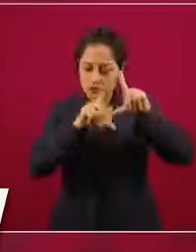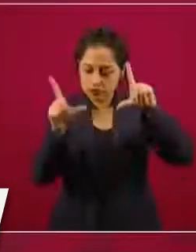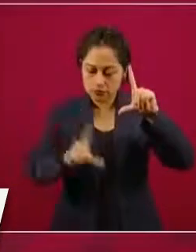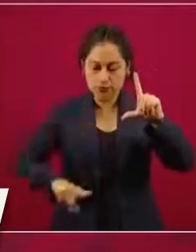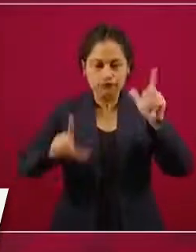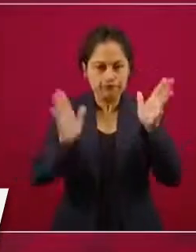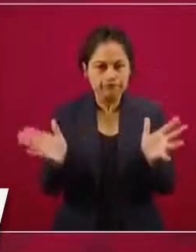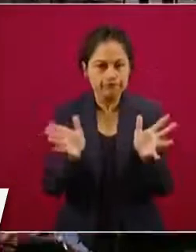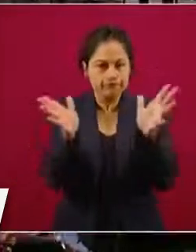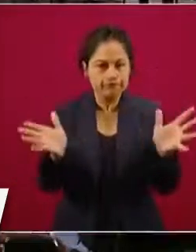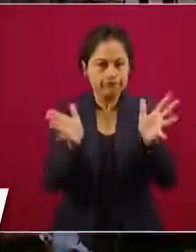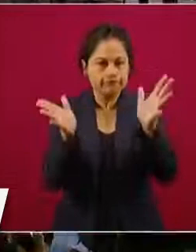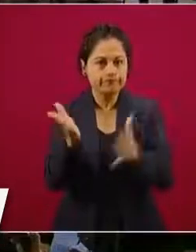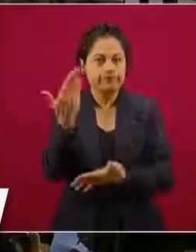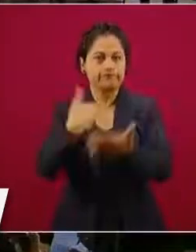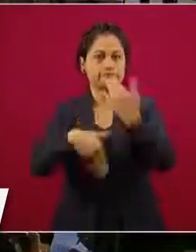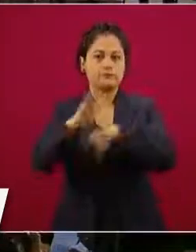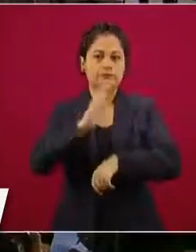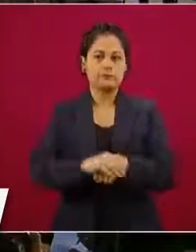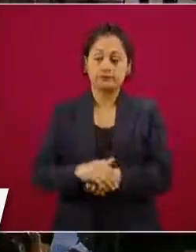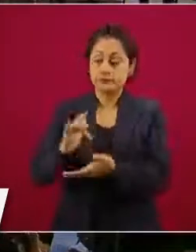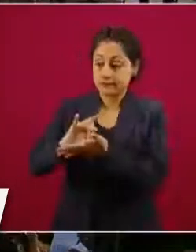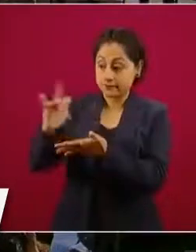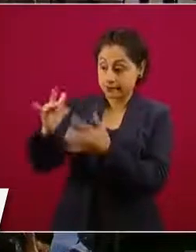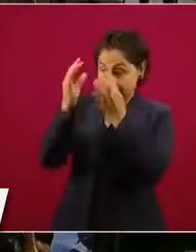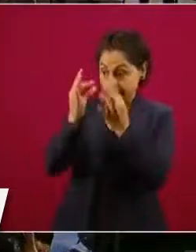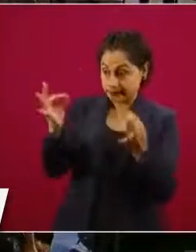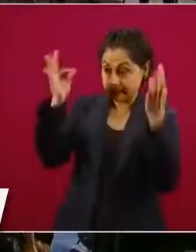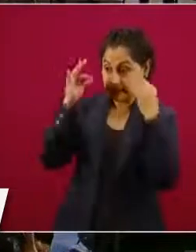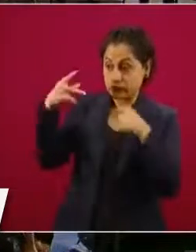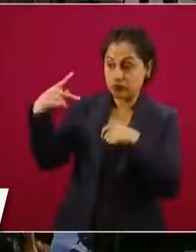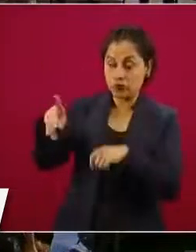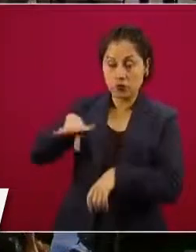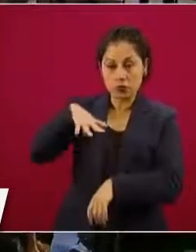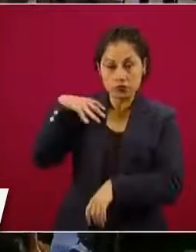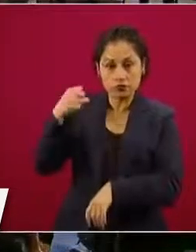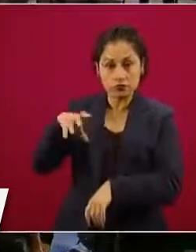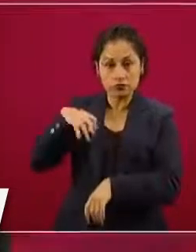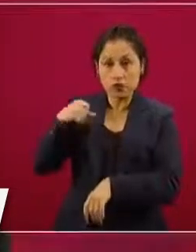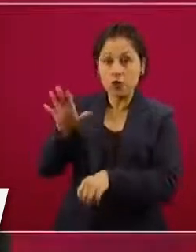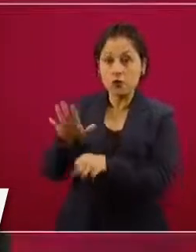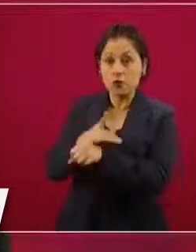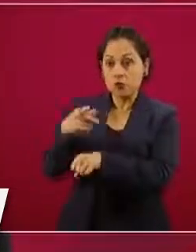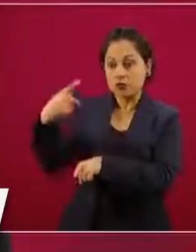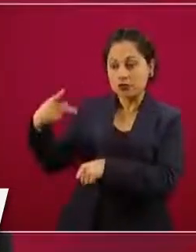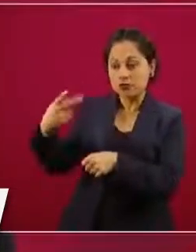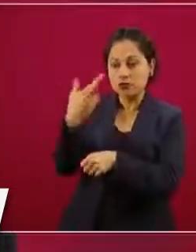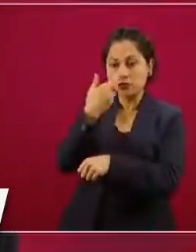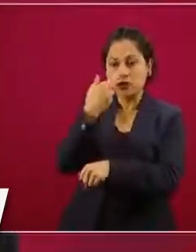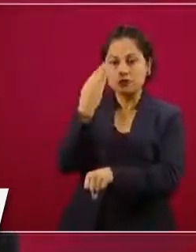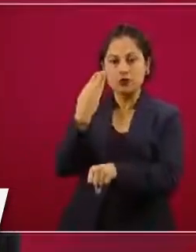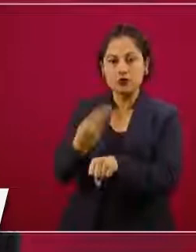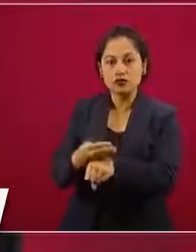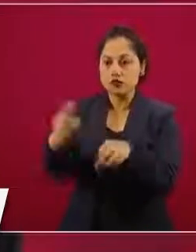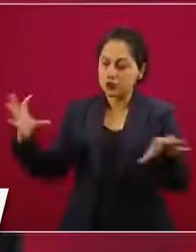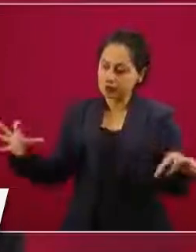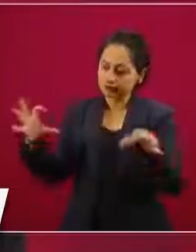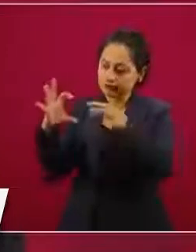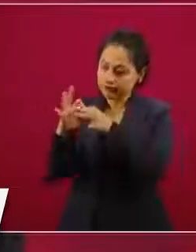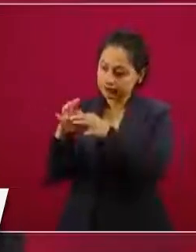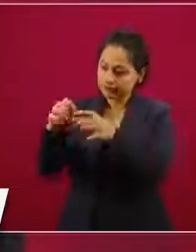agradecerle al canciller todo su trabajo y esfuerzo, porque nos ha unido de una forma muy importante en este trabajo arduo de muchas semanas.